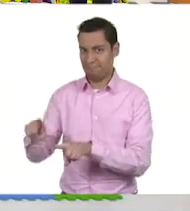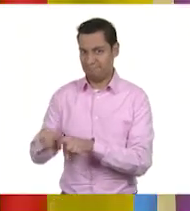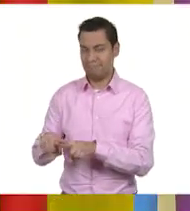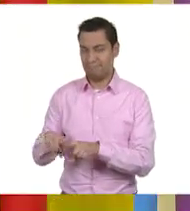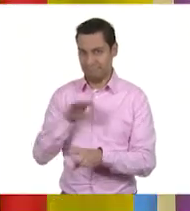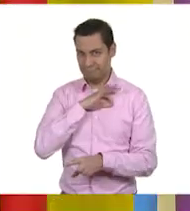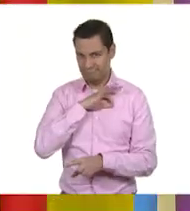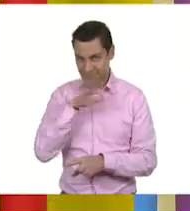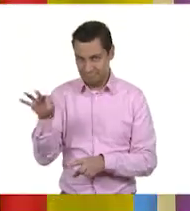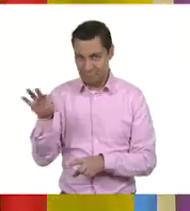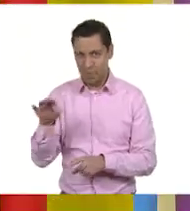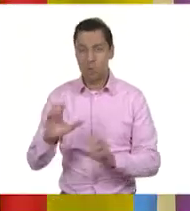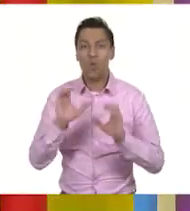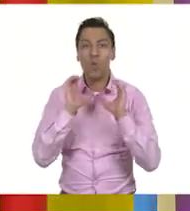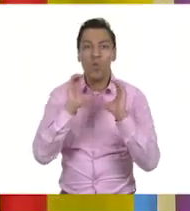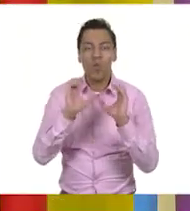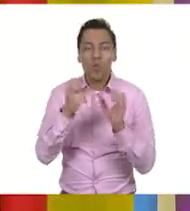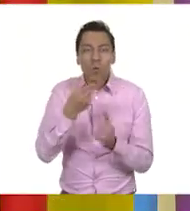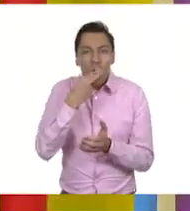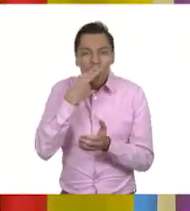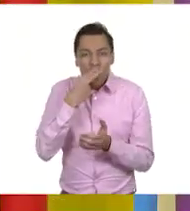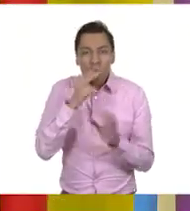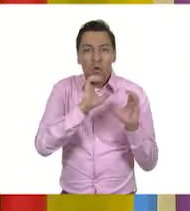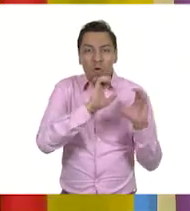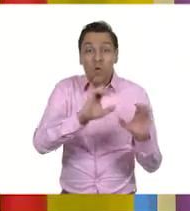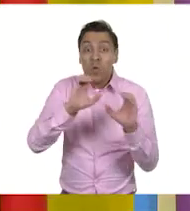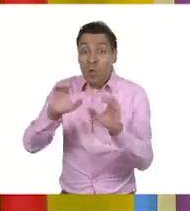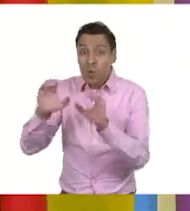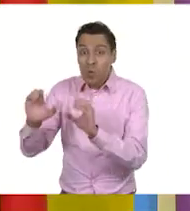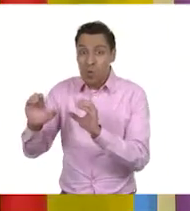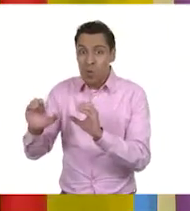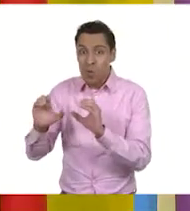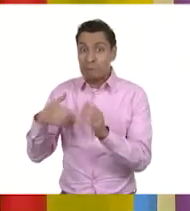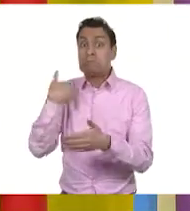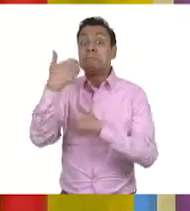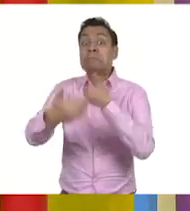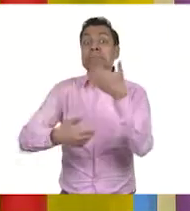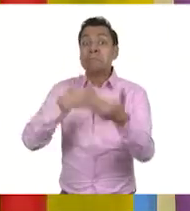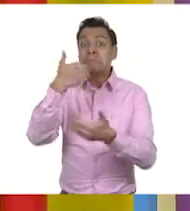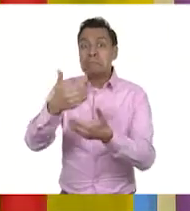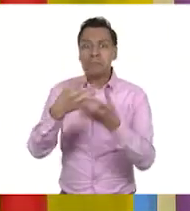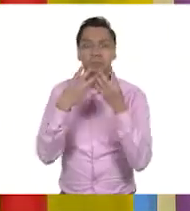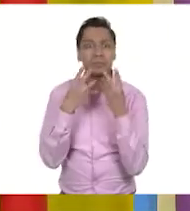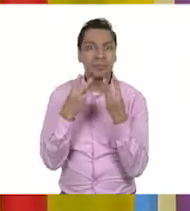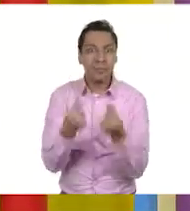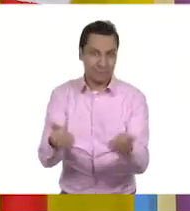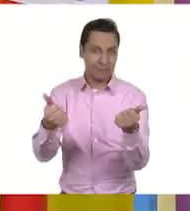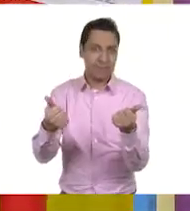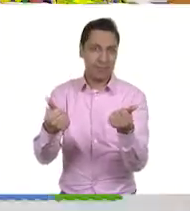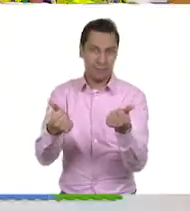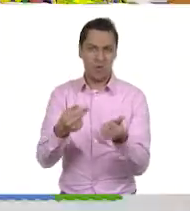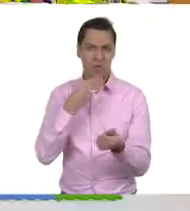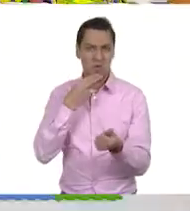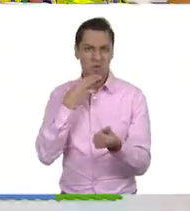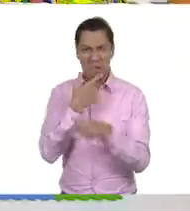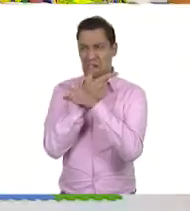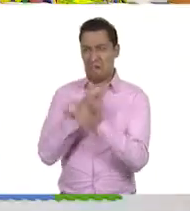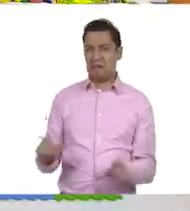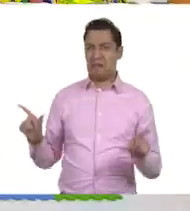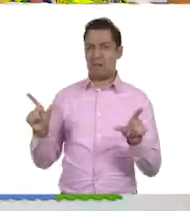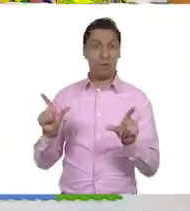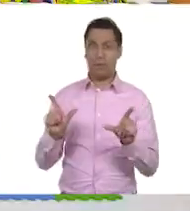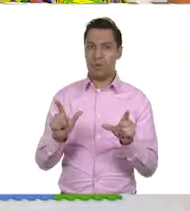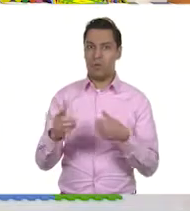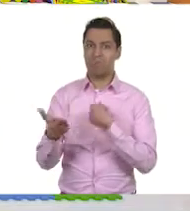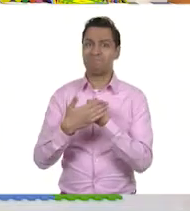Entonces, tenemos que cuidar todos esos recursos porque va a llegar un momento en el que, si lo hacemos demasiado, nos vamos a